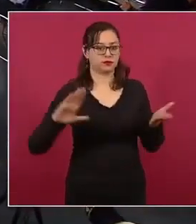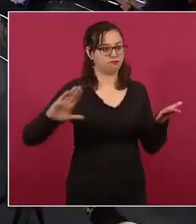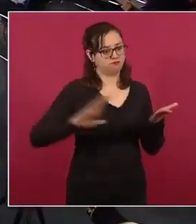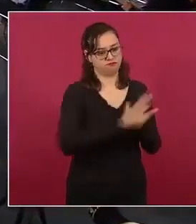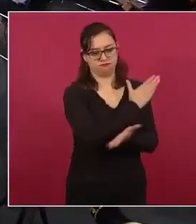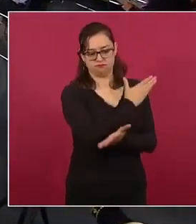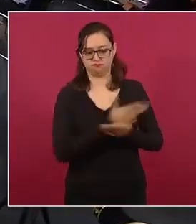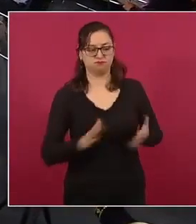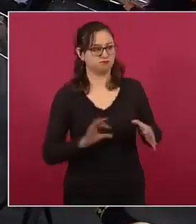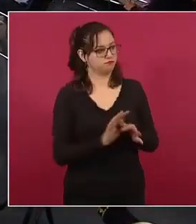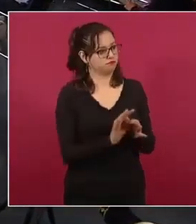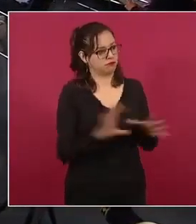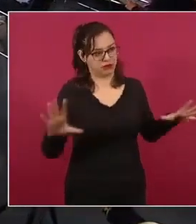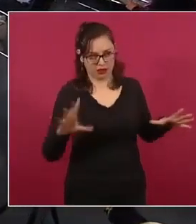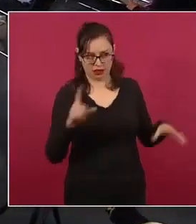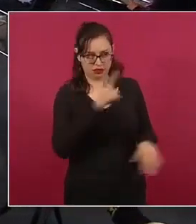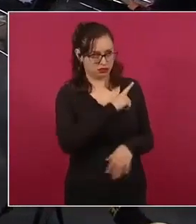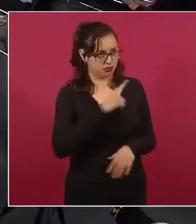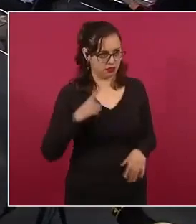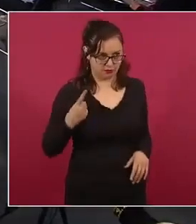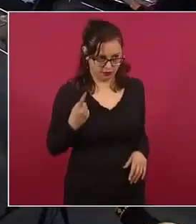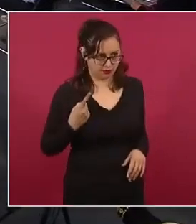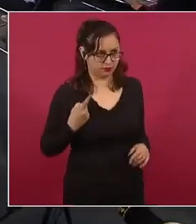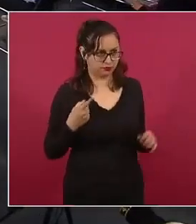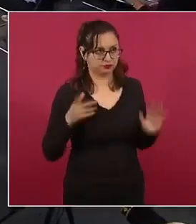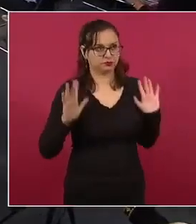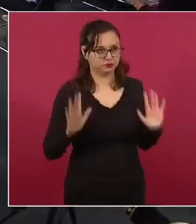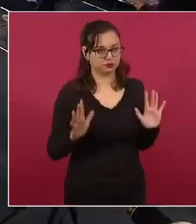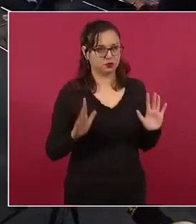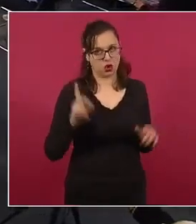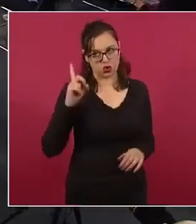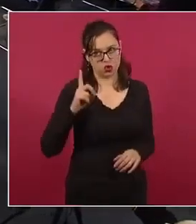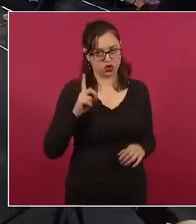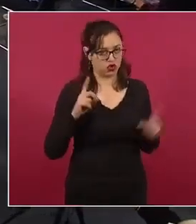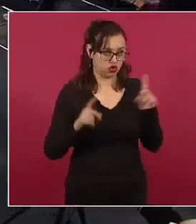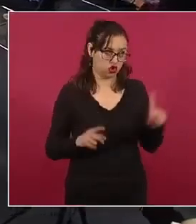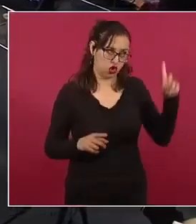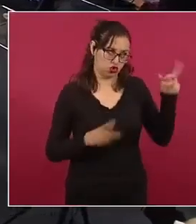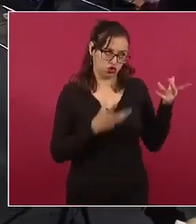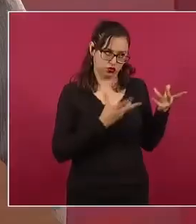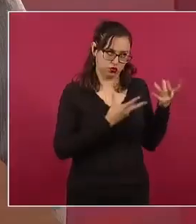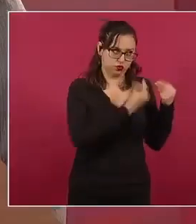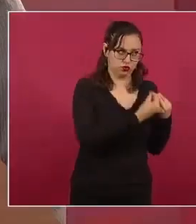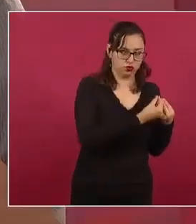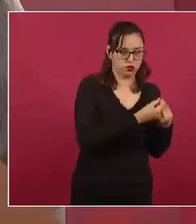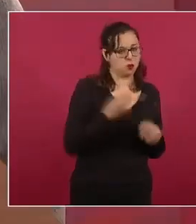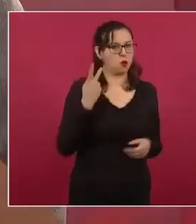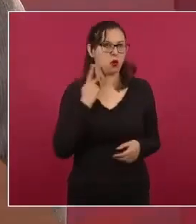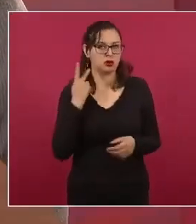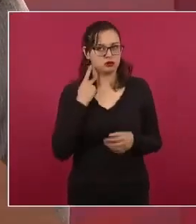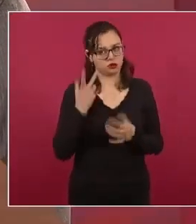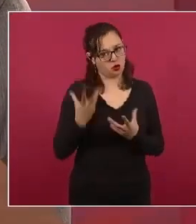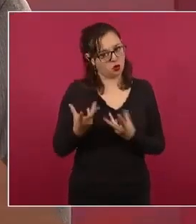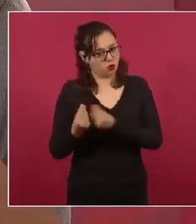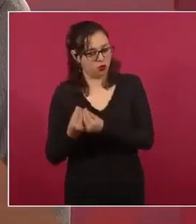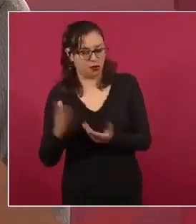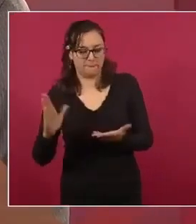así ahora lo que se necesita es separar